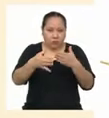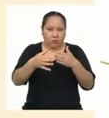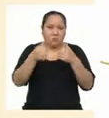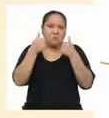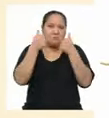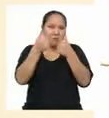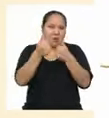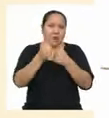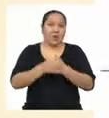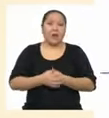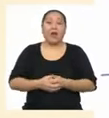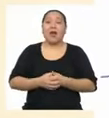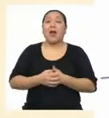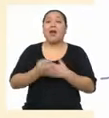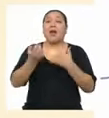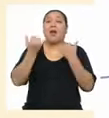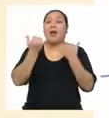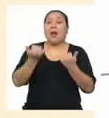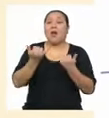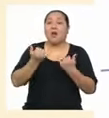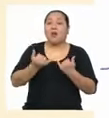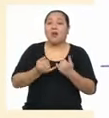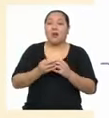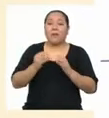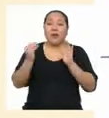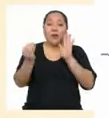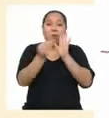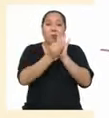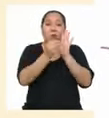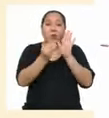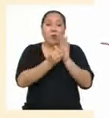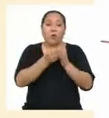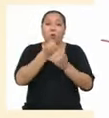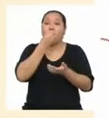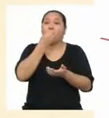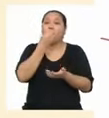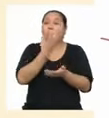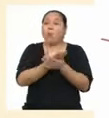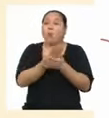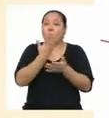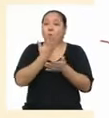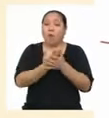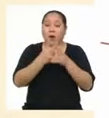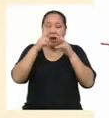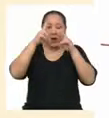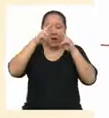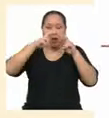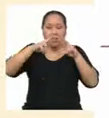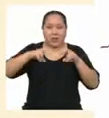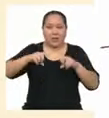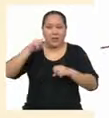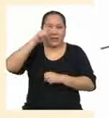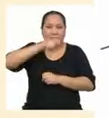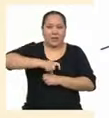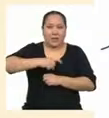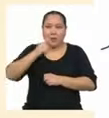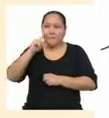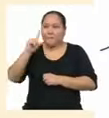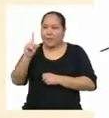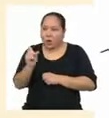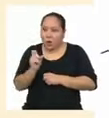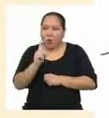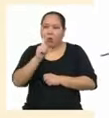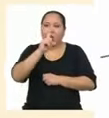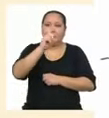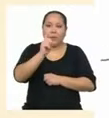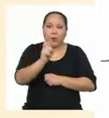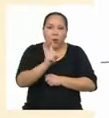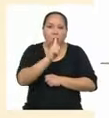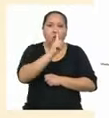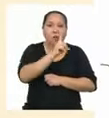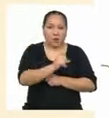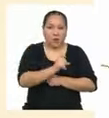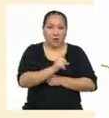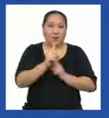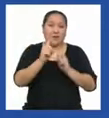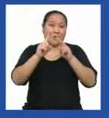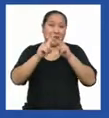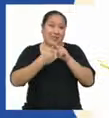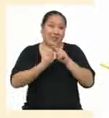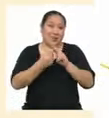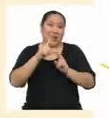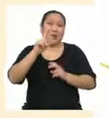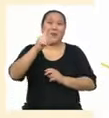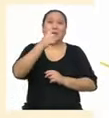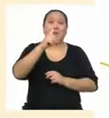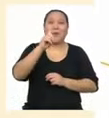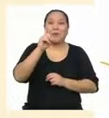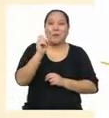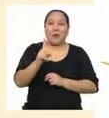Ahora, para hacer un buen análisis tenemos que hacerlo pregunta por pregunta Así que empecemos por la primera